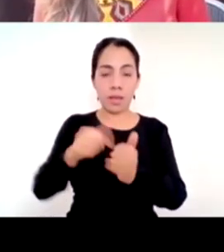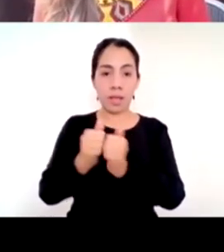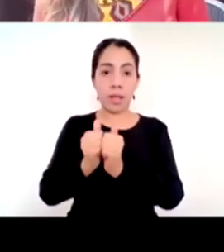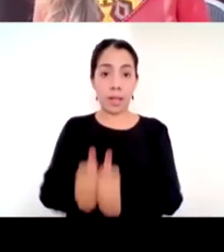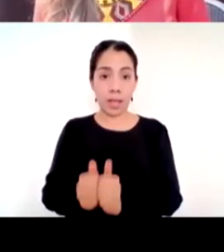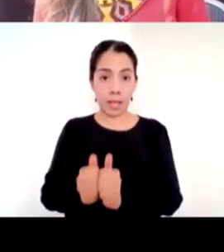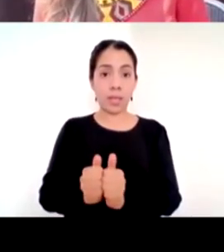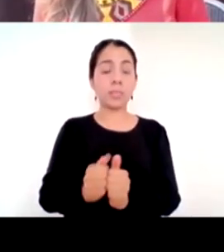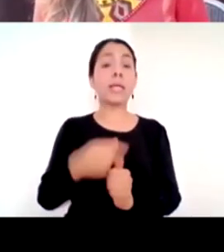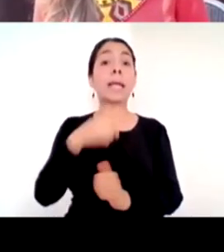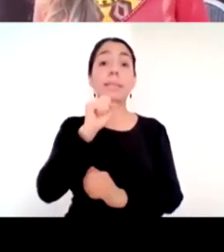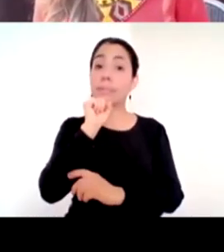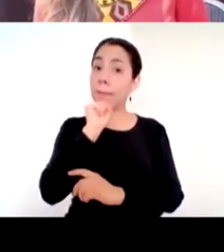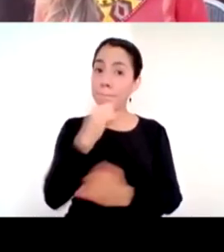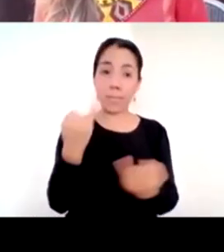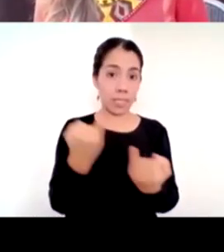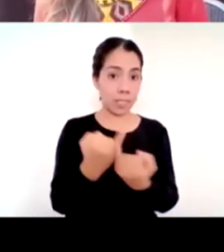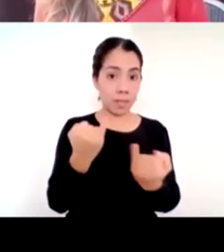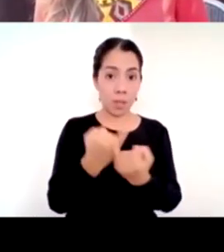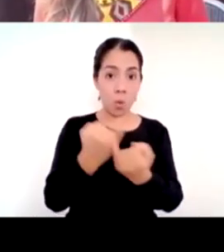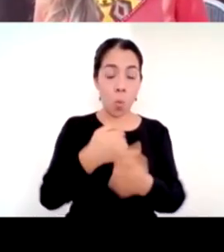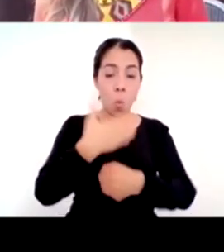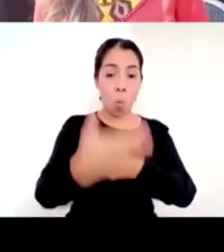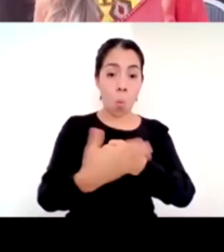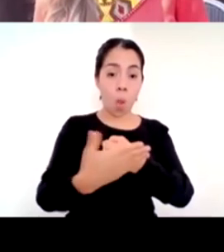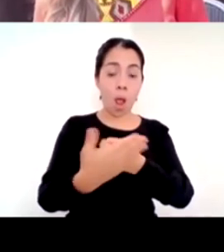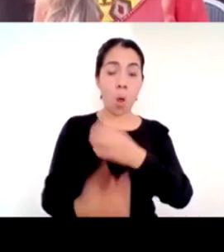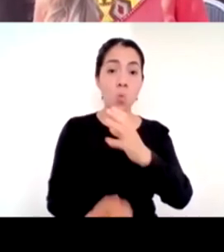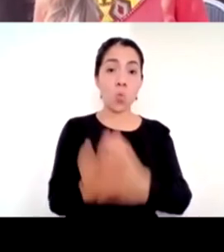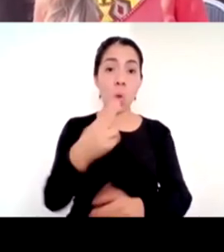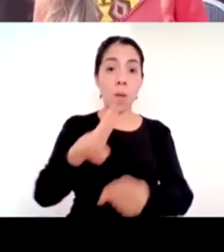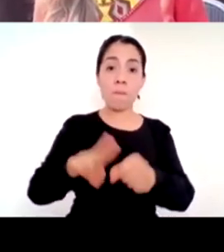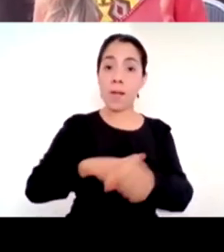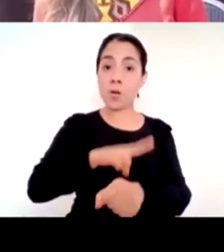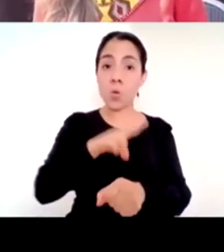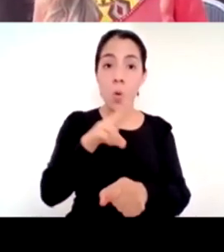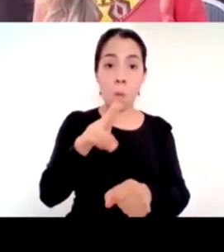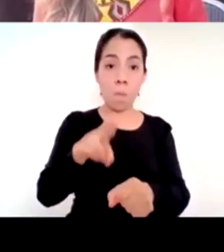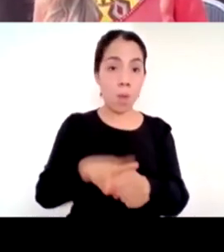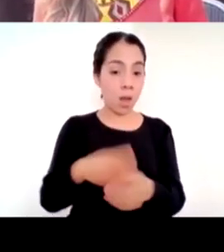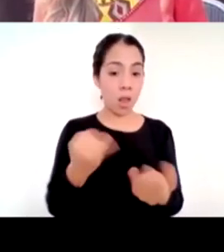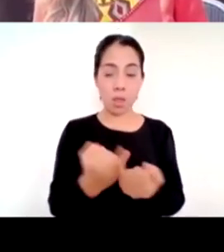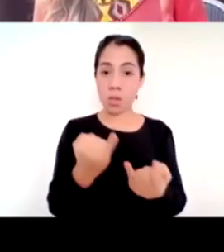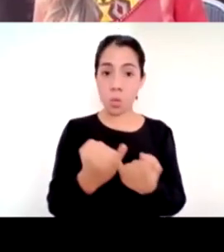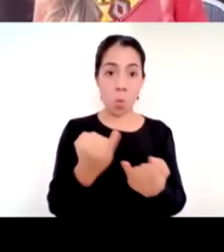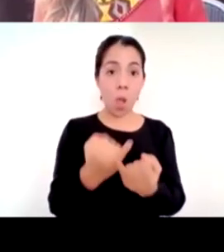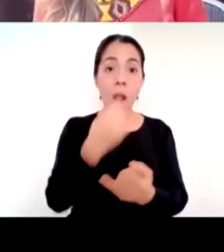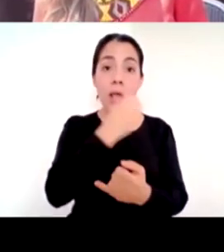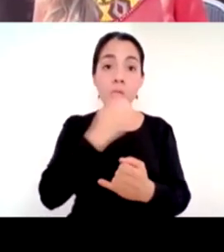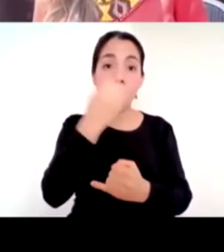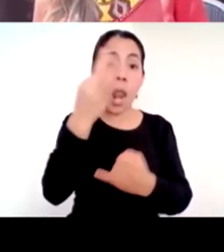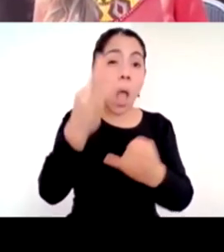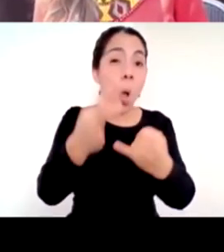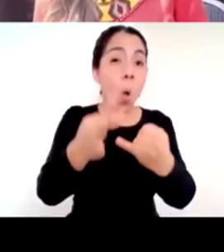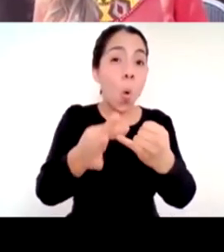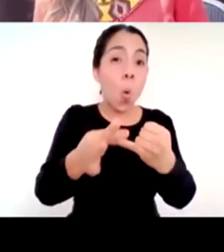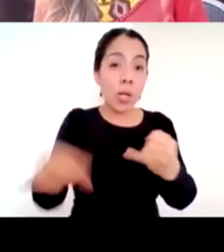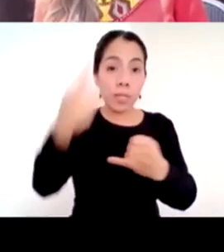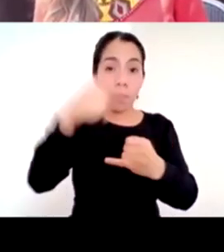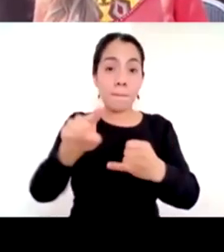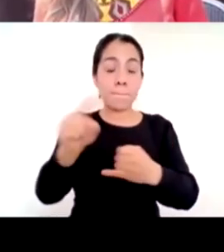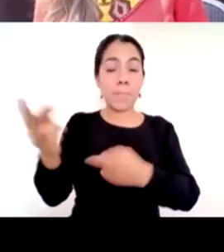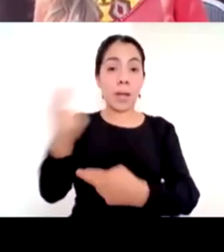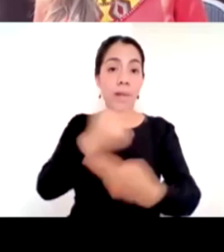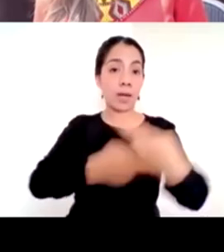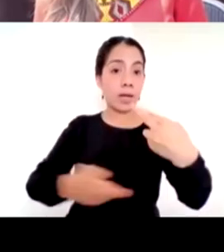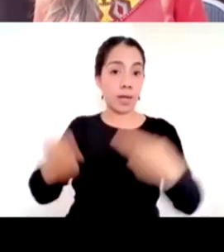secretario por cuidar a los estudiantes y a los miembros de la comunidad educativa. Y esto es muy importante porque no se va, ahorita estaba